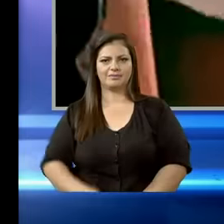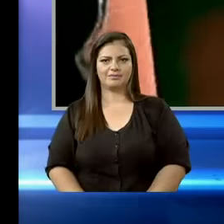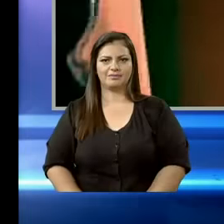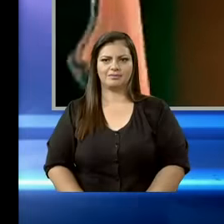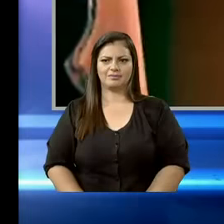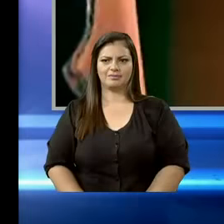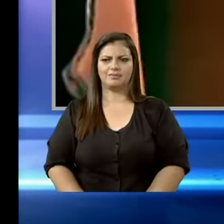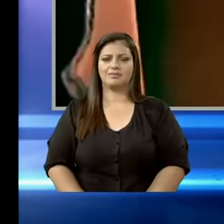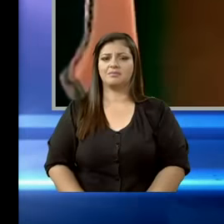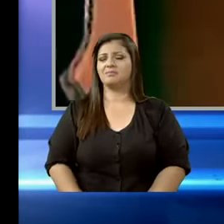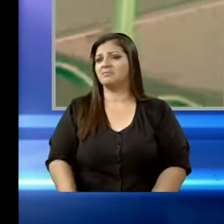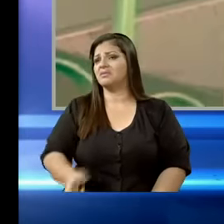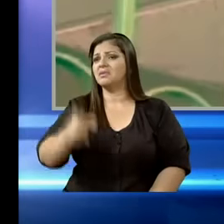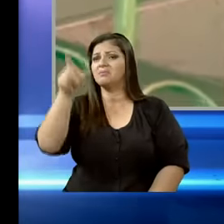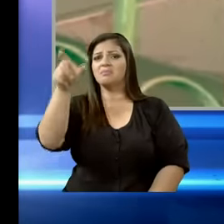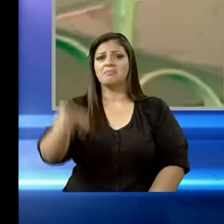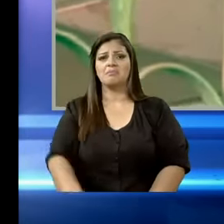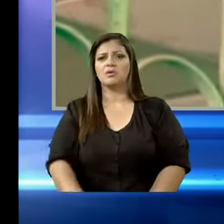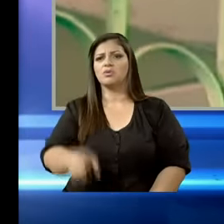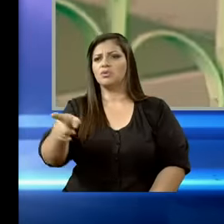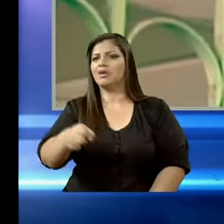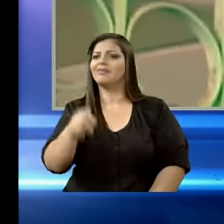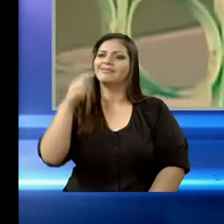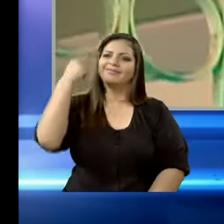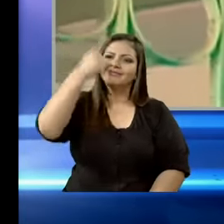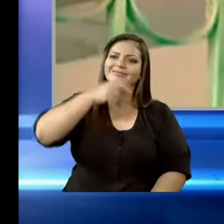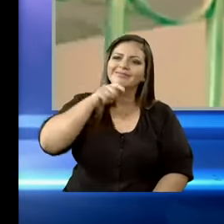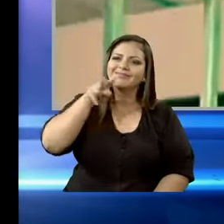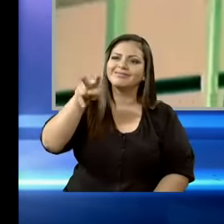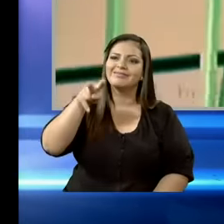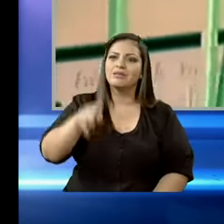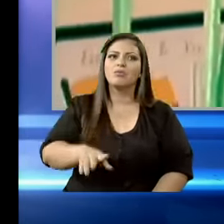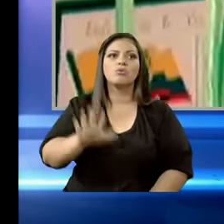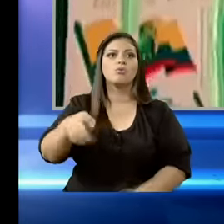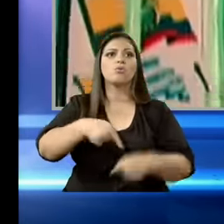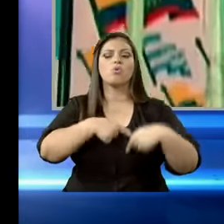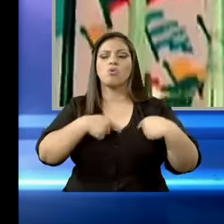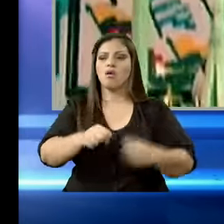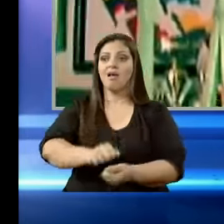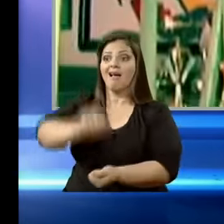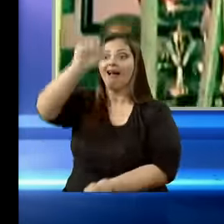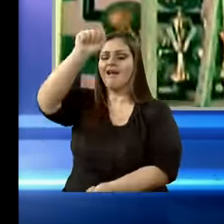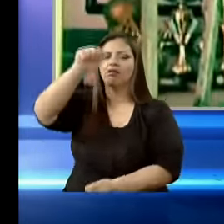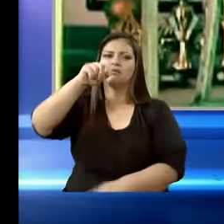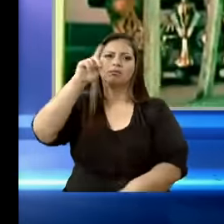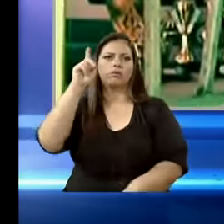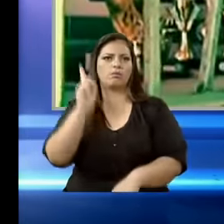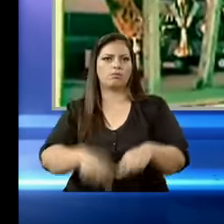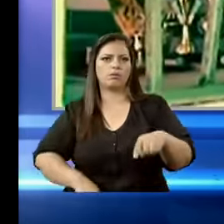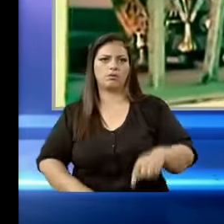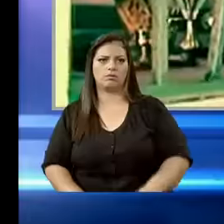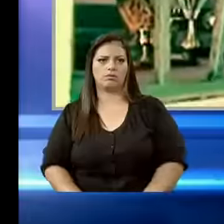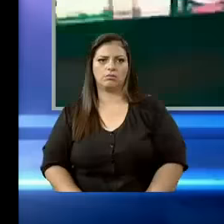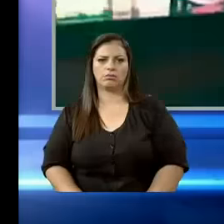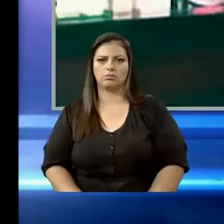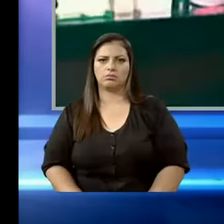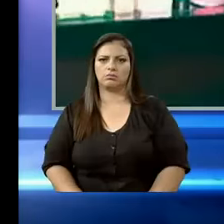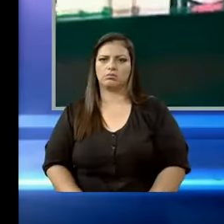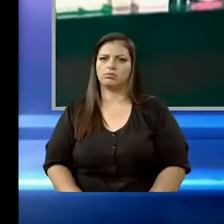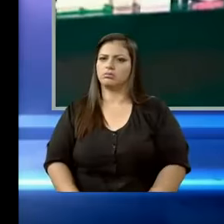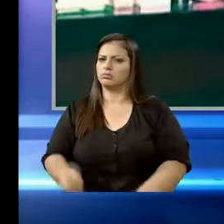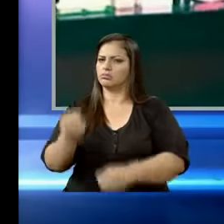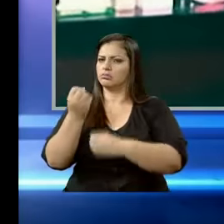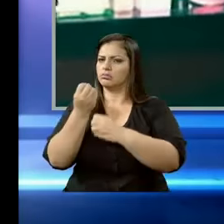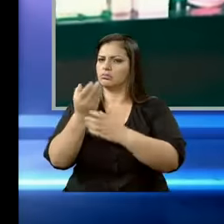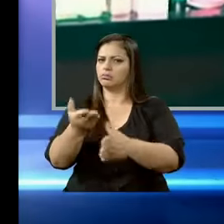A lo mejor hasta saludan todos los días a la directora y hasta los padres de familia. Y yo les recomiendo lo que siempre recomiendo. Una canción del grupo Los